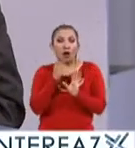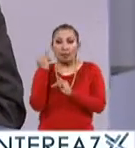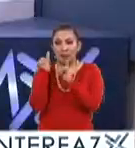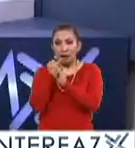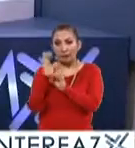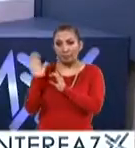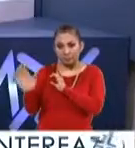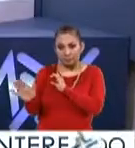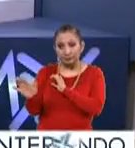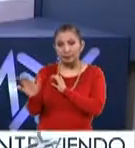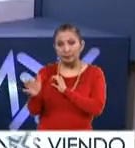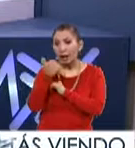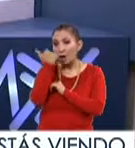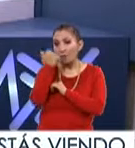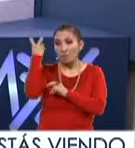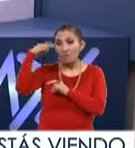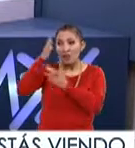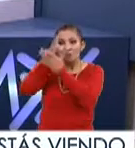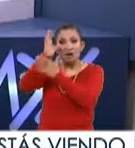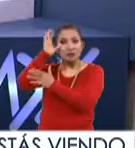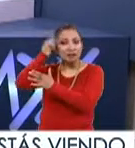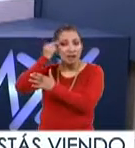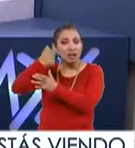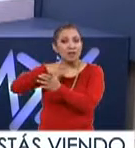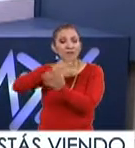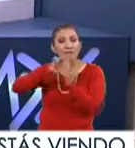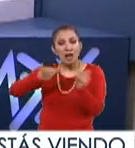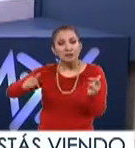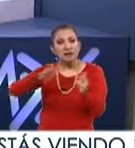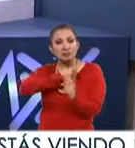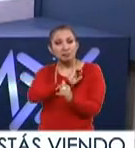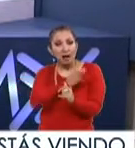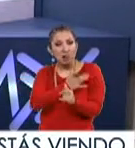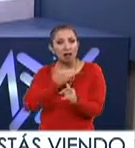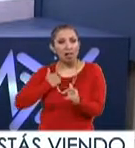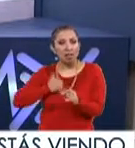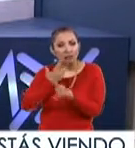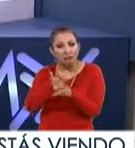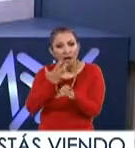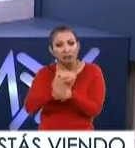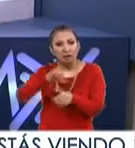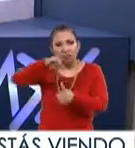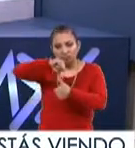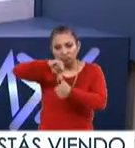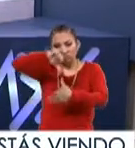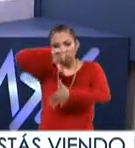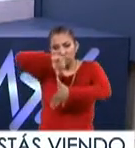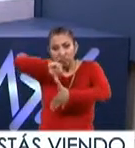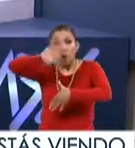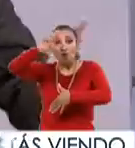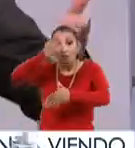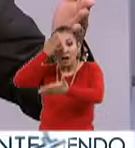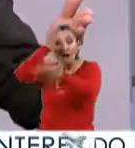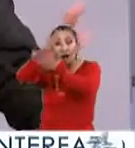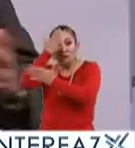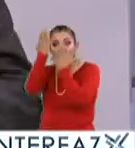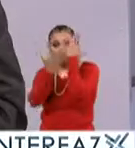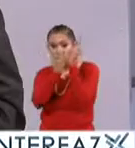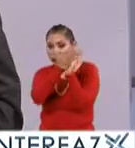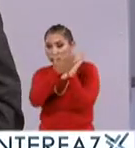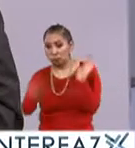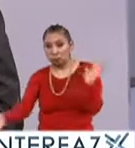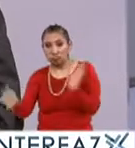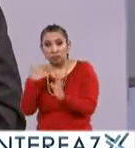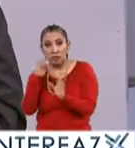e internacional. Alumnos que han viajado a China, Francia, España, Estados Unidos, Canadá, Centro y Suramérica, a universidades durante un